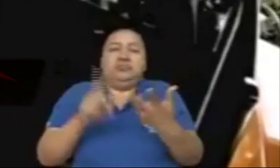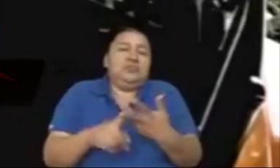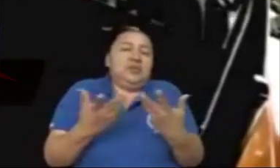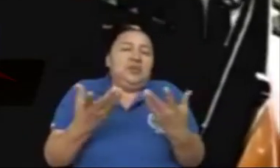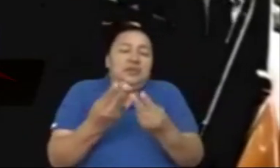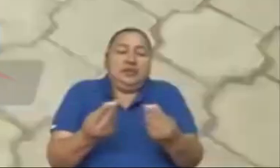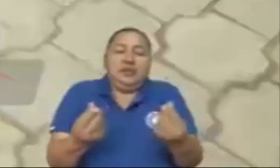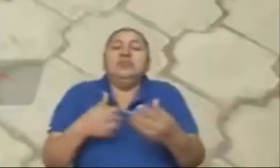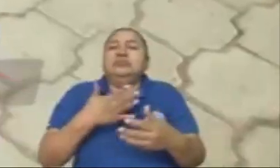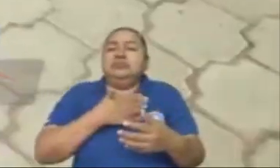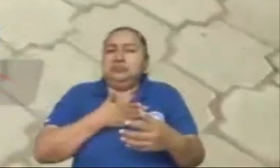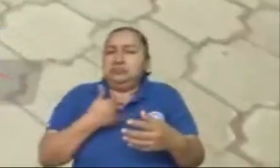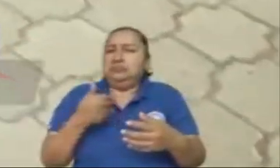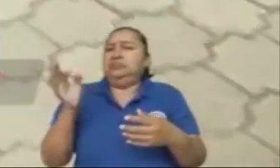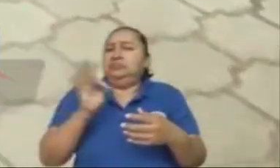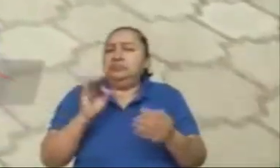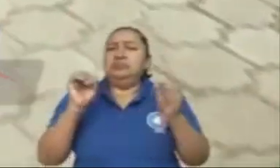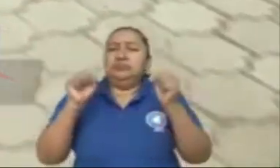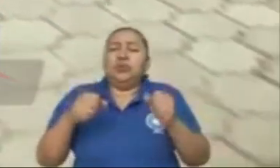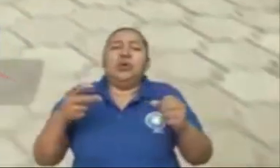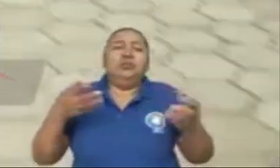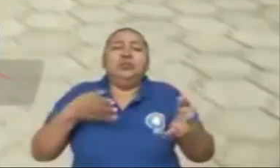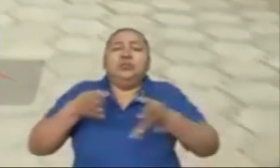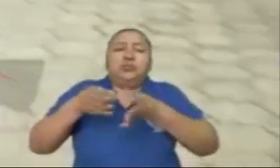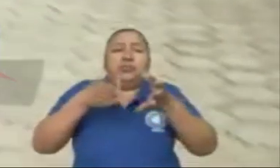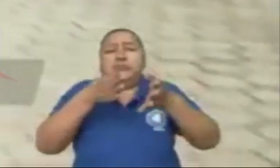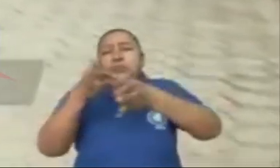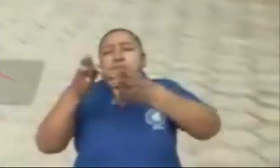condiciones. Para Noticias 12, Gabriela Solórzano.